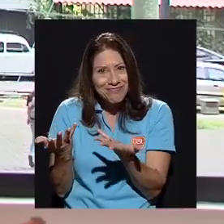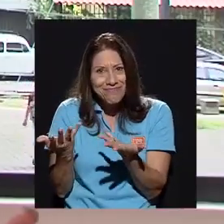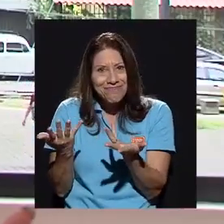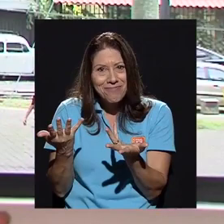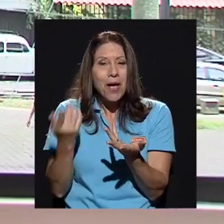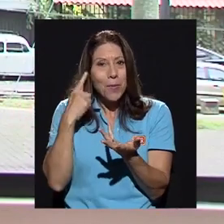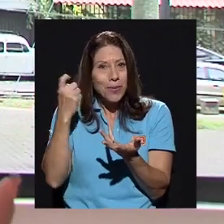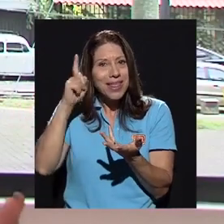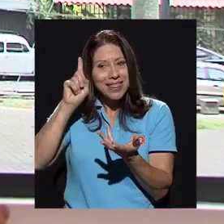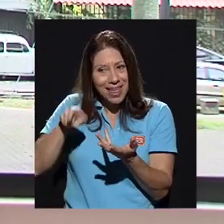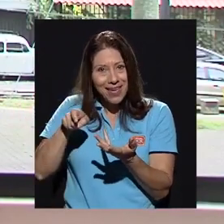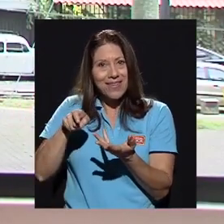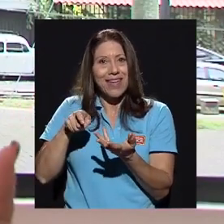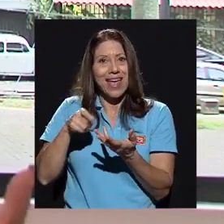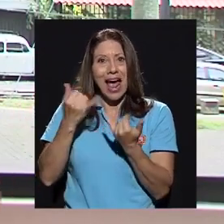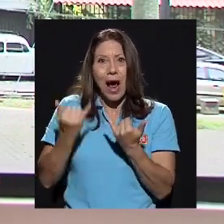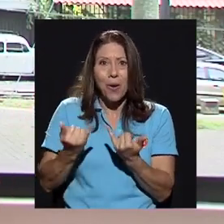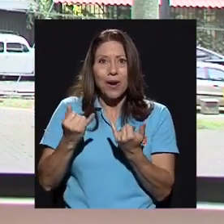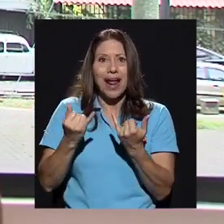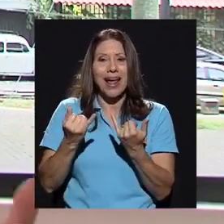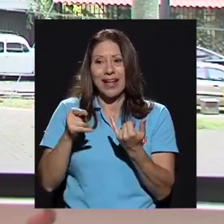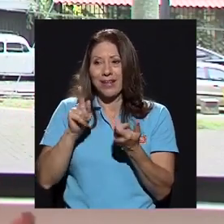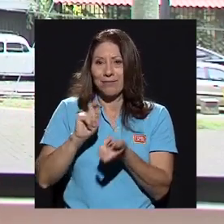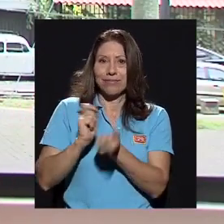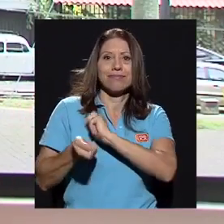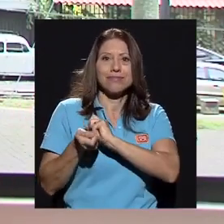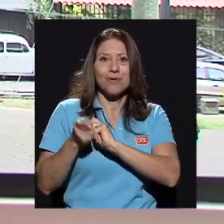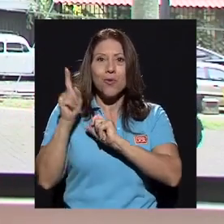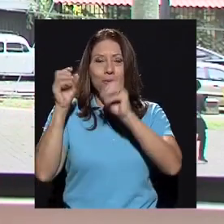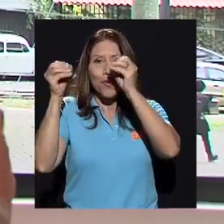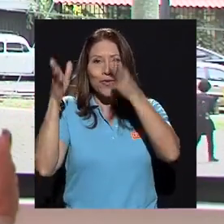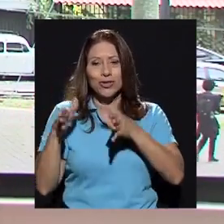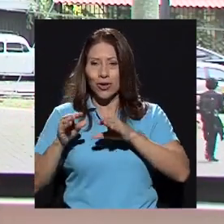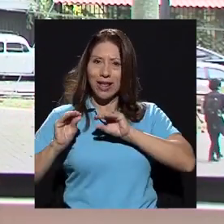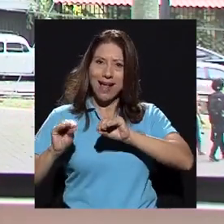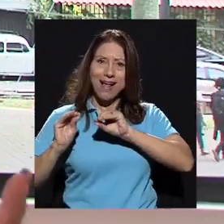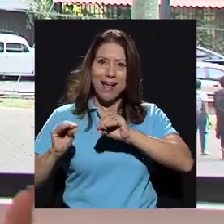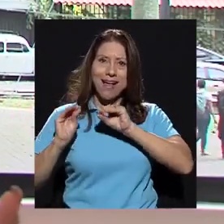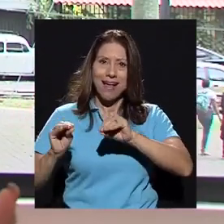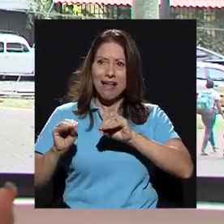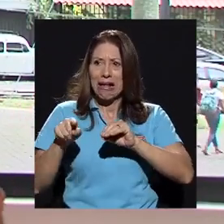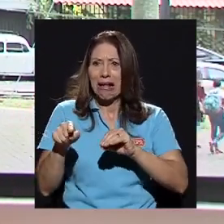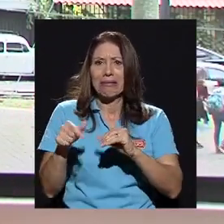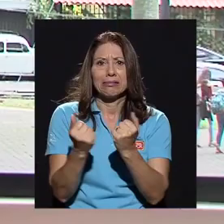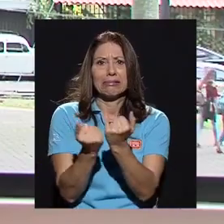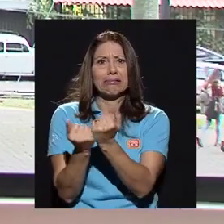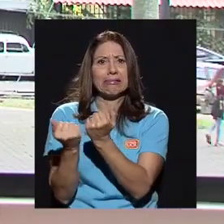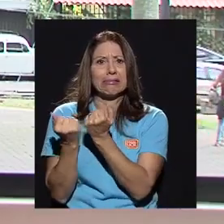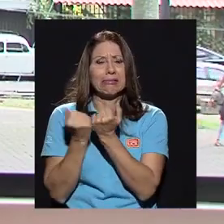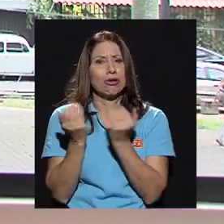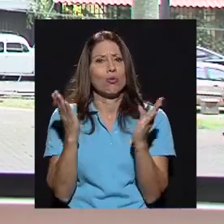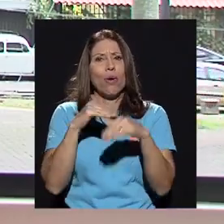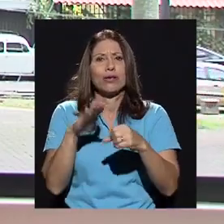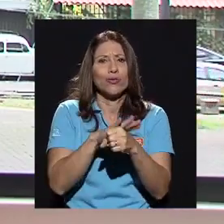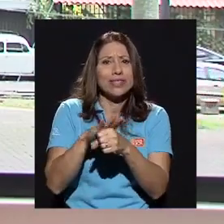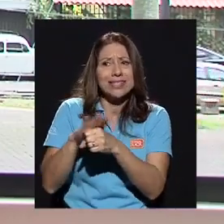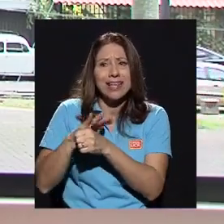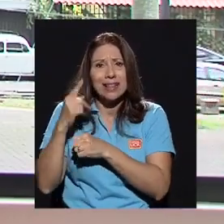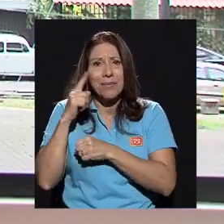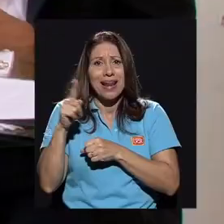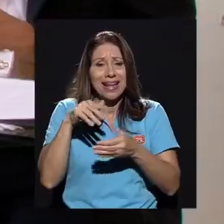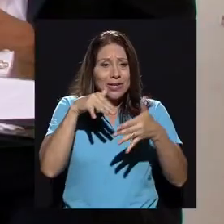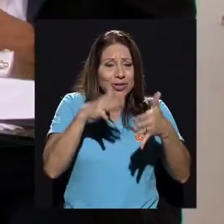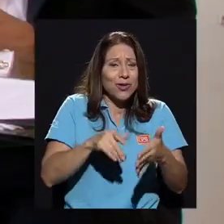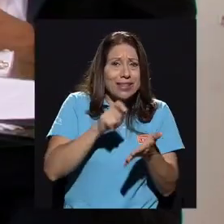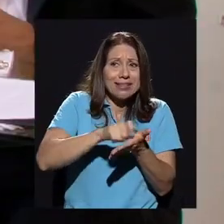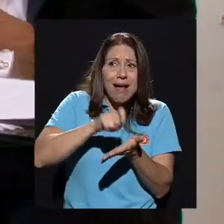tal efecto, ¿verdad? Porque tiene que estar un profesor dando clases y a veces ni siquiera hay el espacio suficiente para que los estudiantes puedan tomar nota y todo